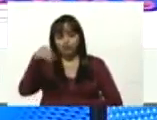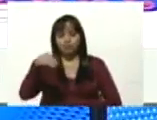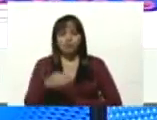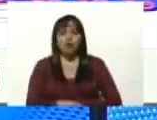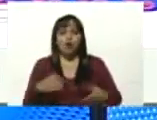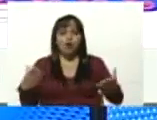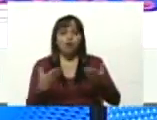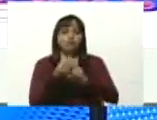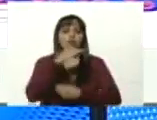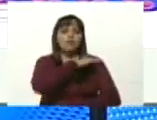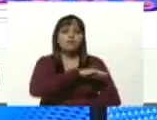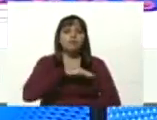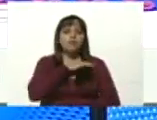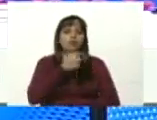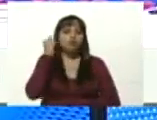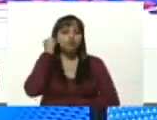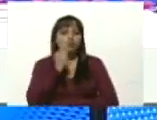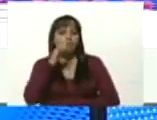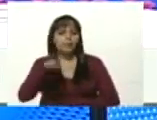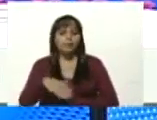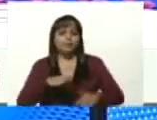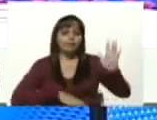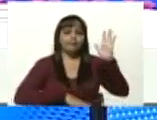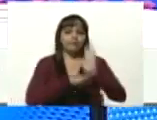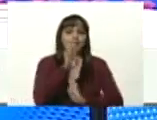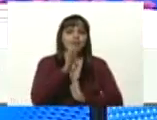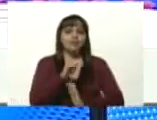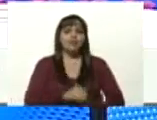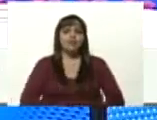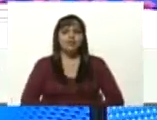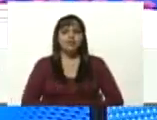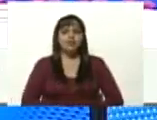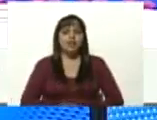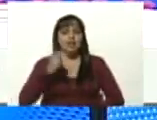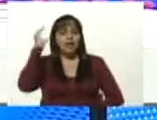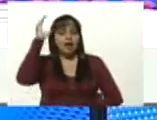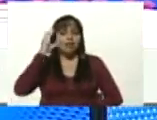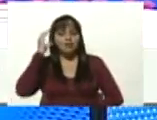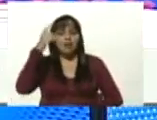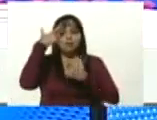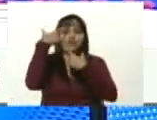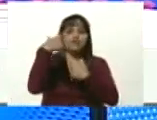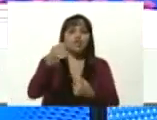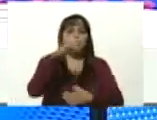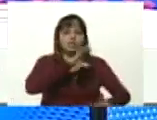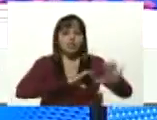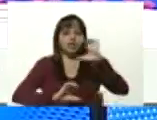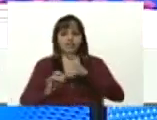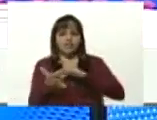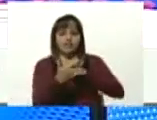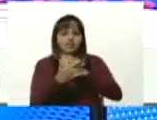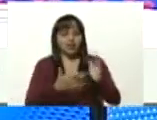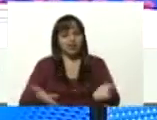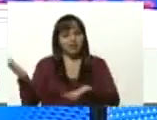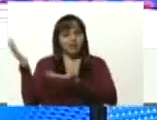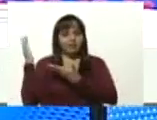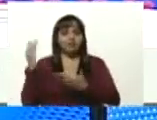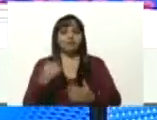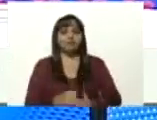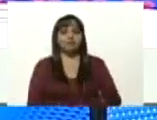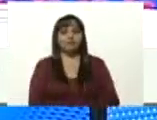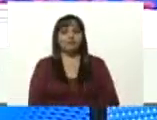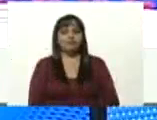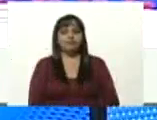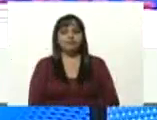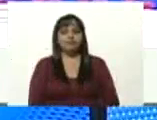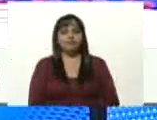para elevar su capacidad profesional, científica y técnica. Adelante, compañero Ángel Mercano.